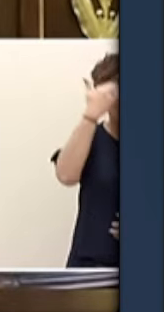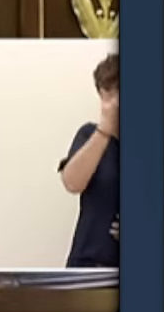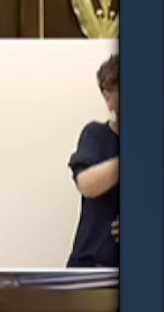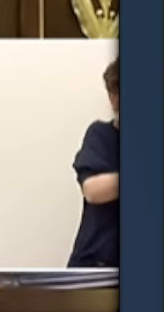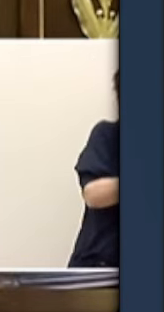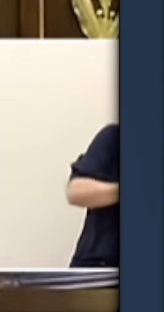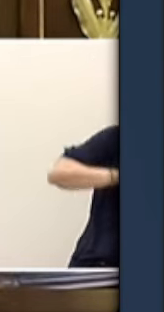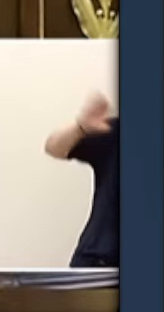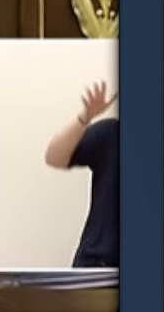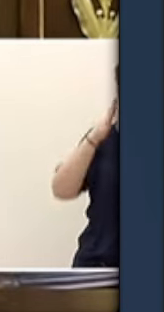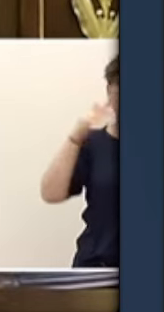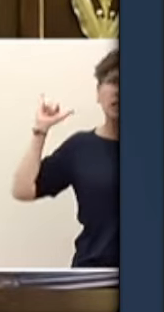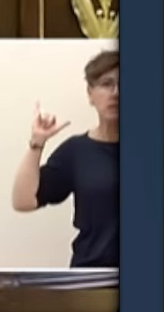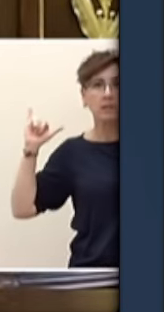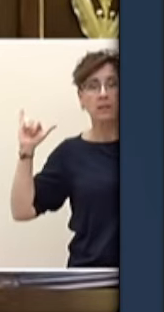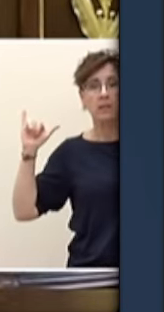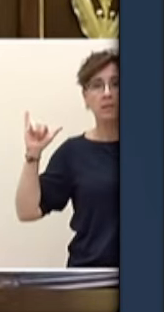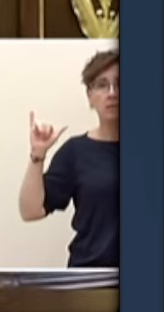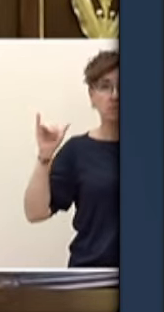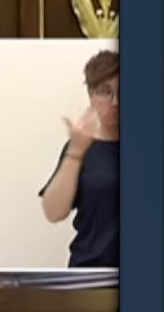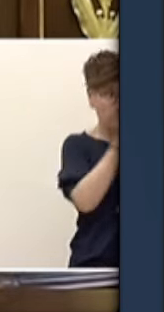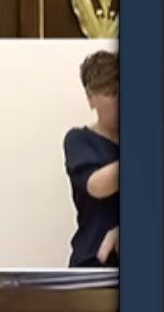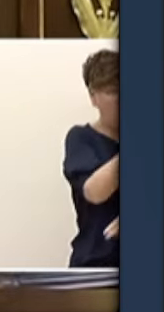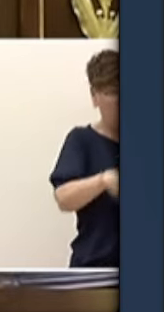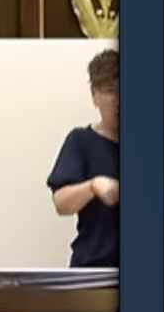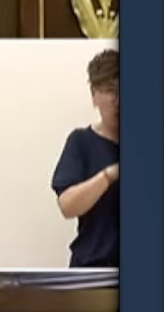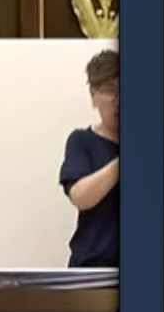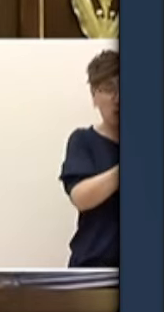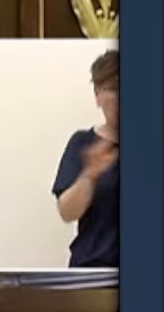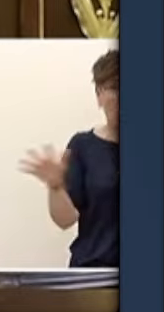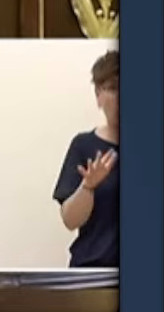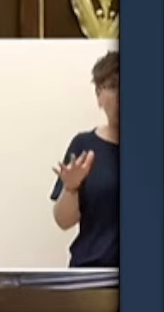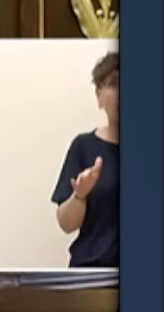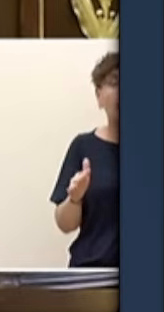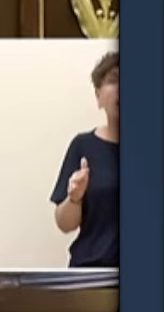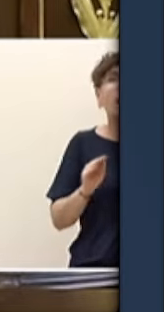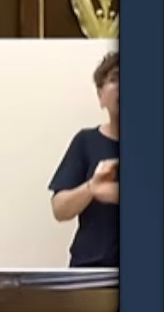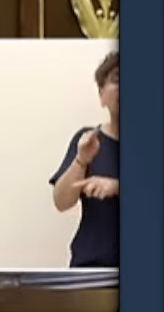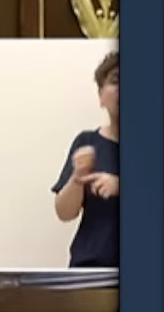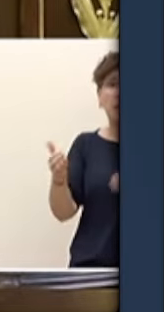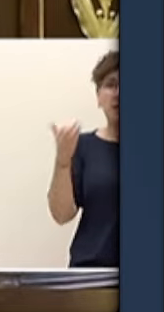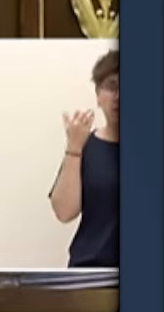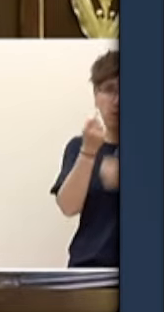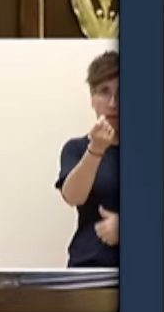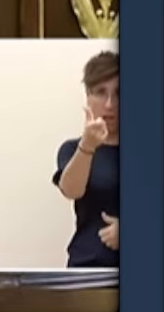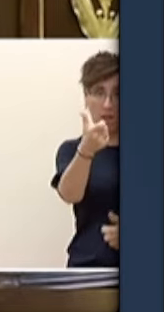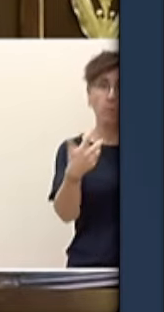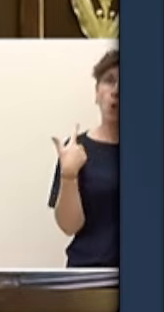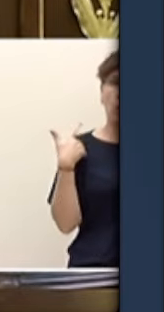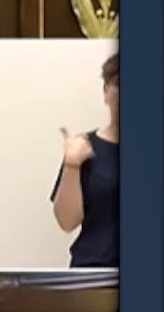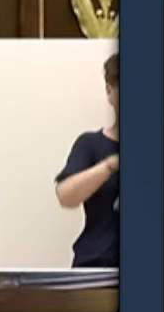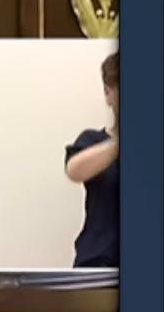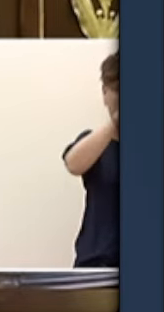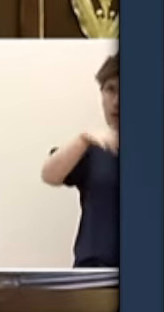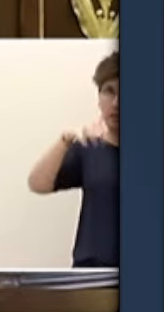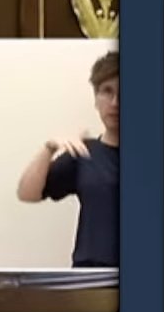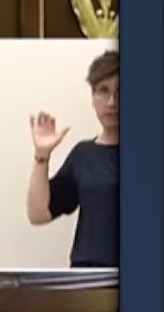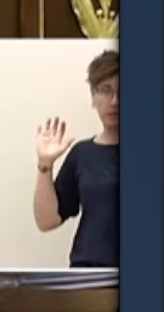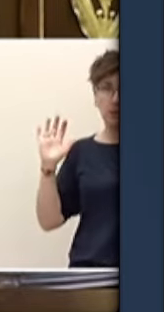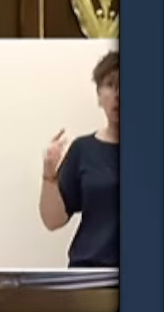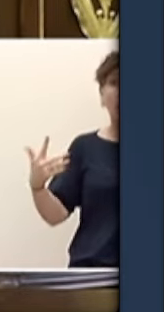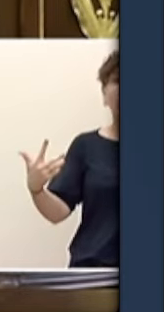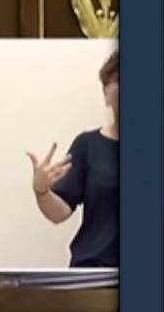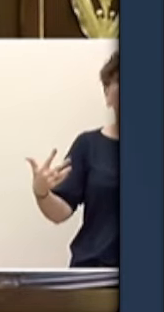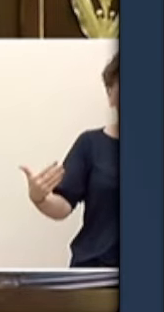pocos beneficiarios y tiene muchas víctimas. Los beneficiarios son en primer lugar las mafias del tráfico de seres humanos que hacen el agosto